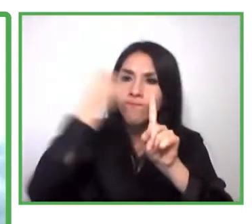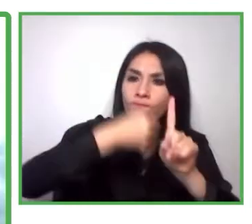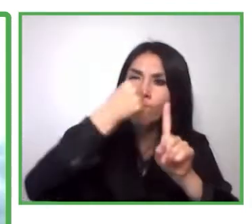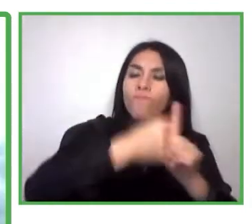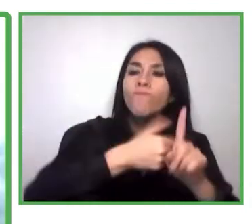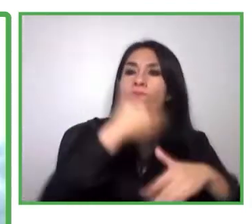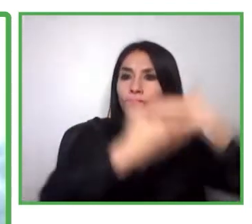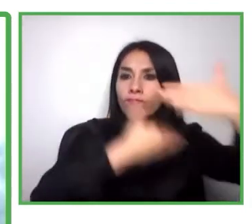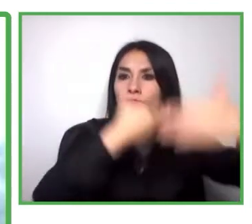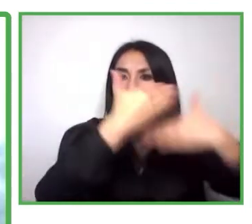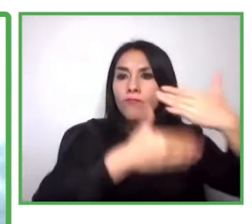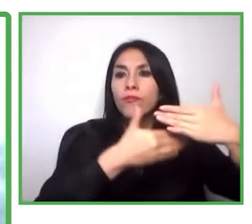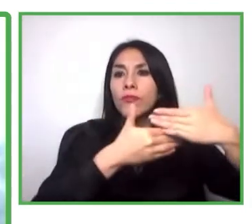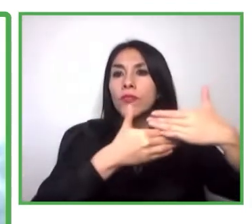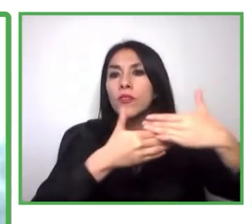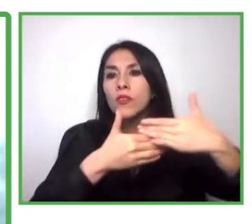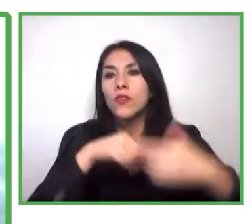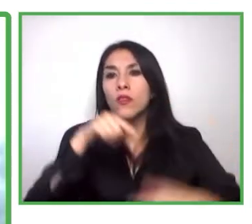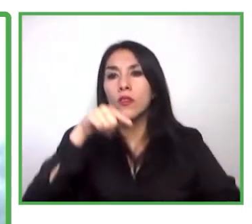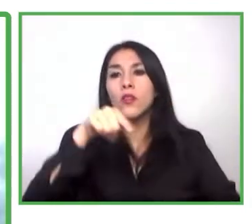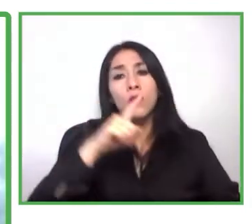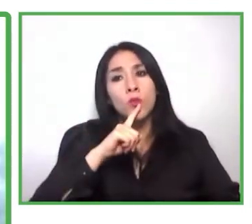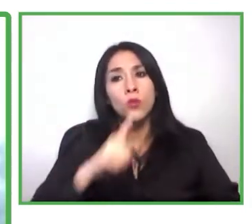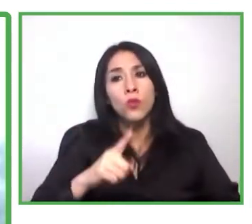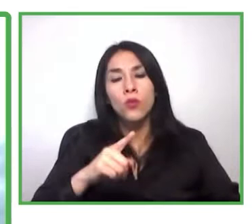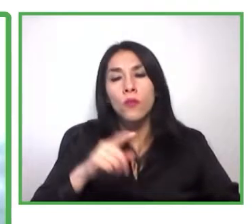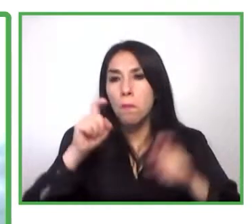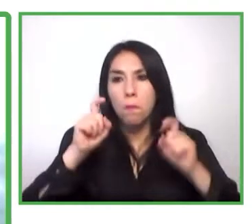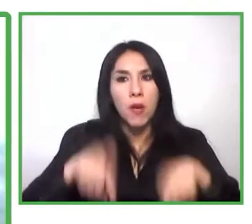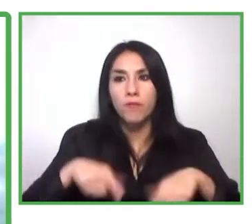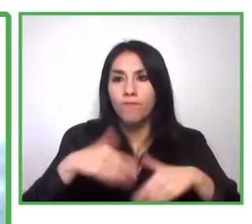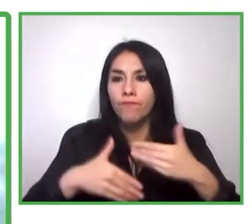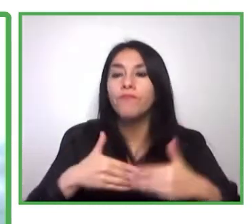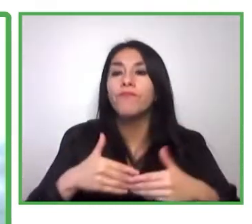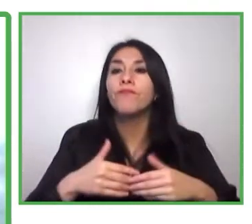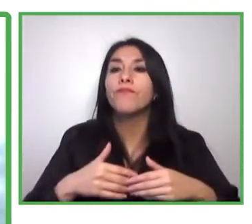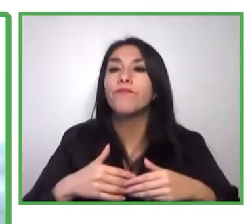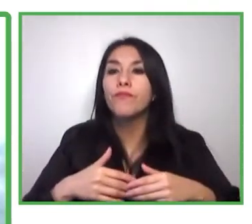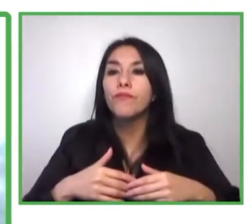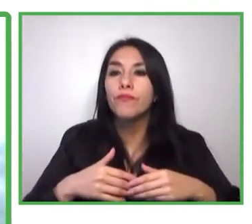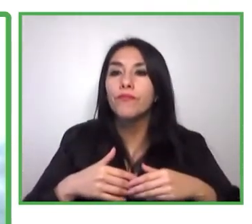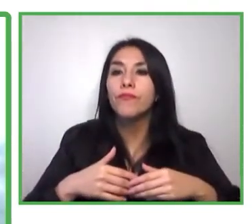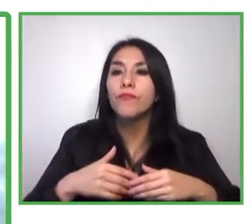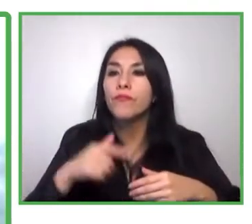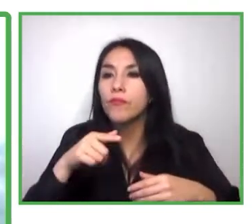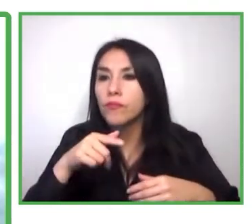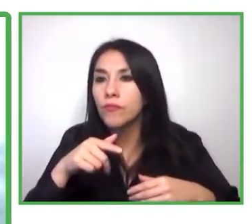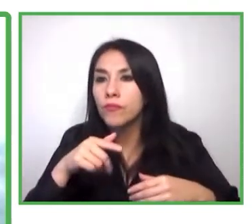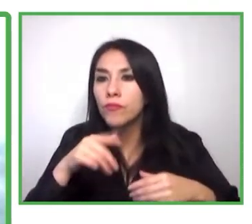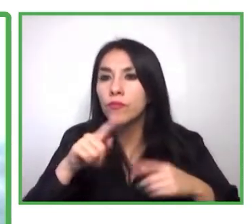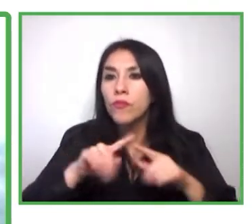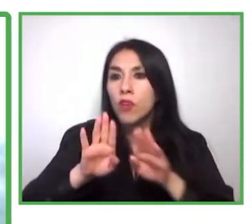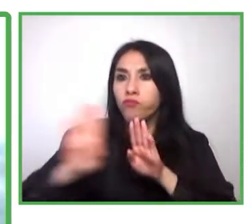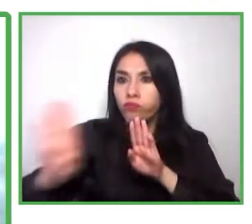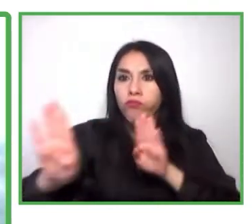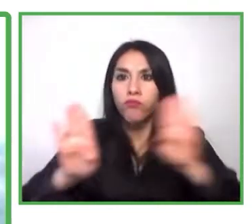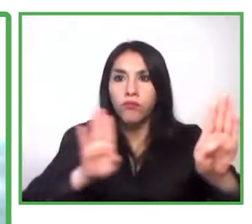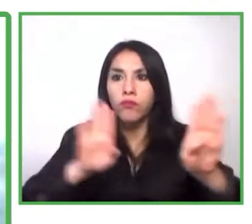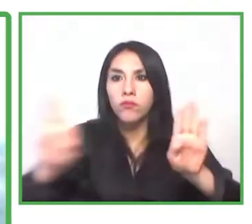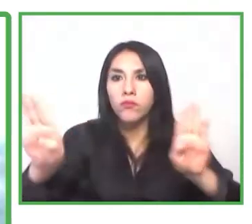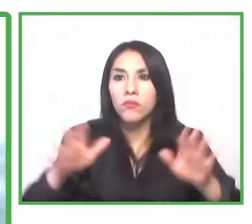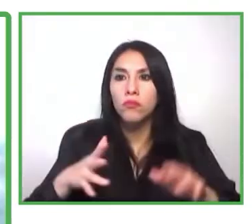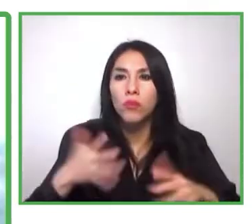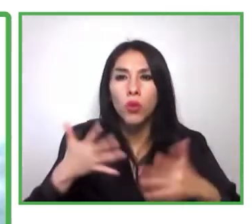laboral no ha estado ajeno a esta realidad. Hay organizaciones que desde hace muchos años han optado por ser empleadores inclusivos,